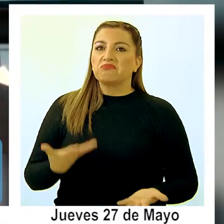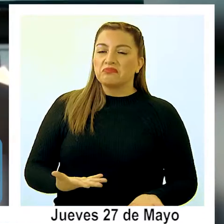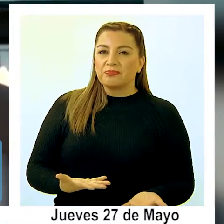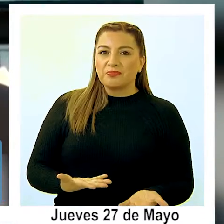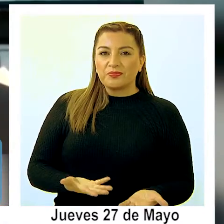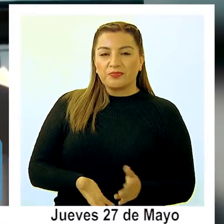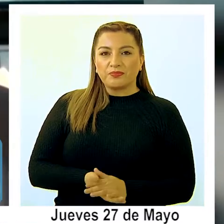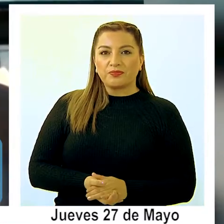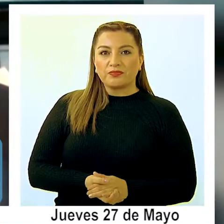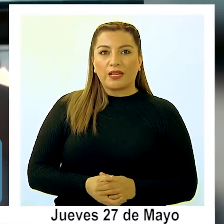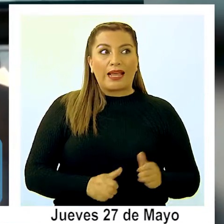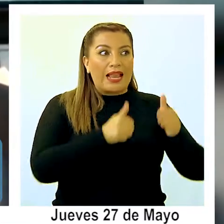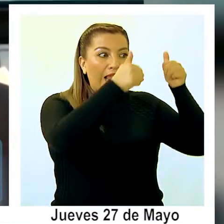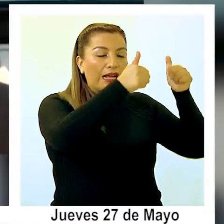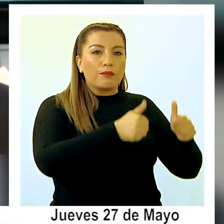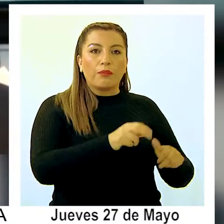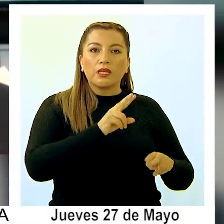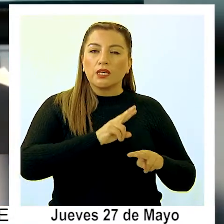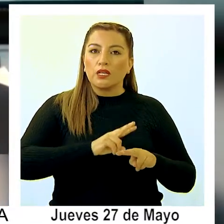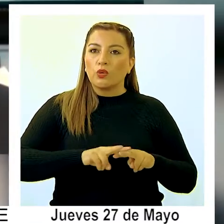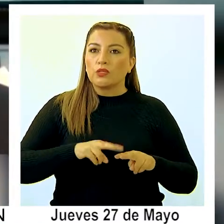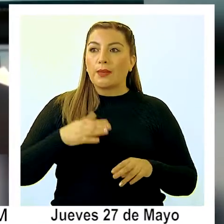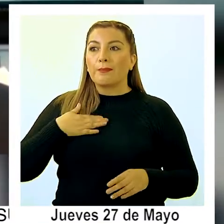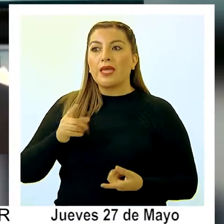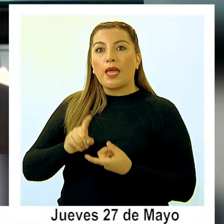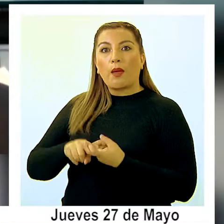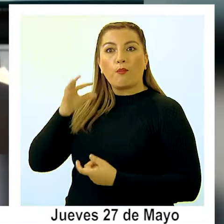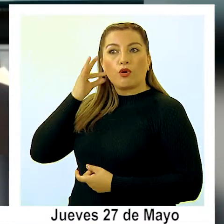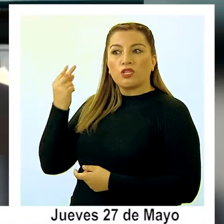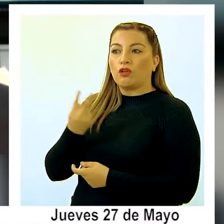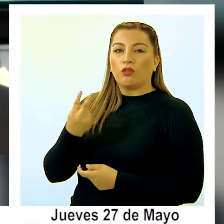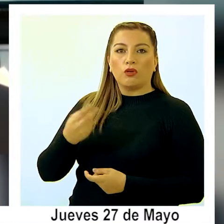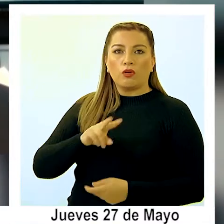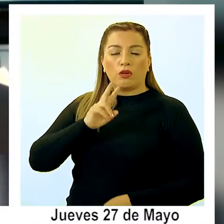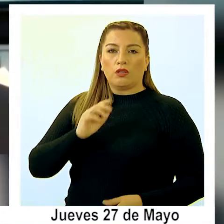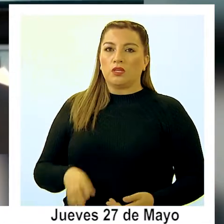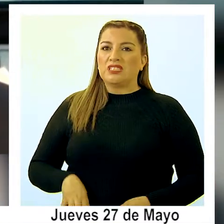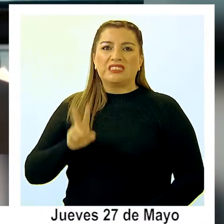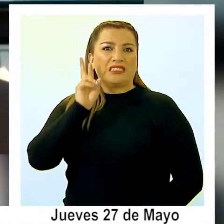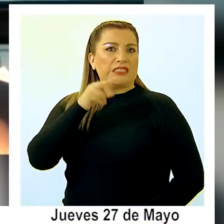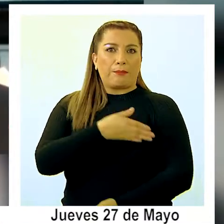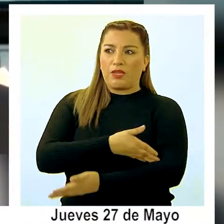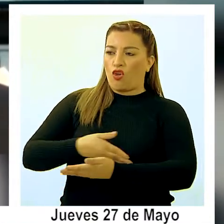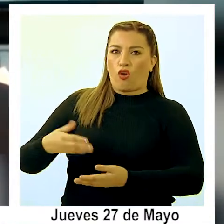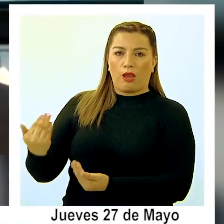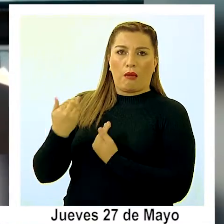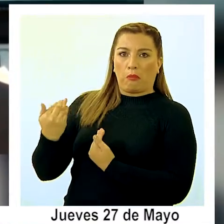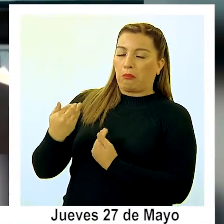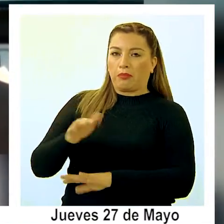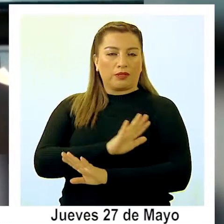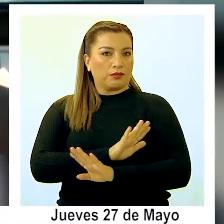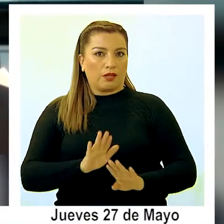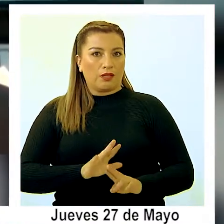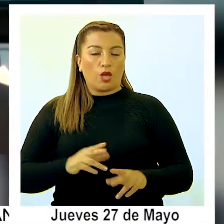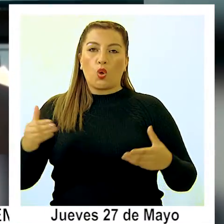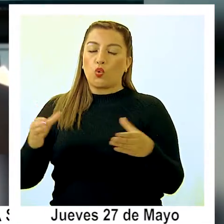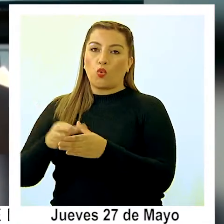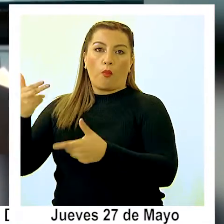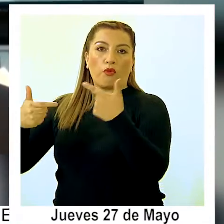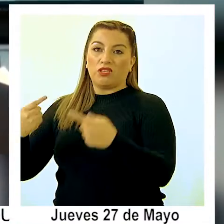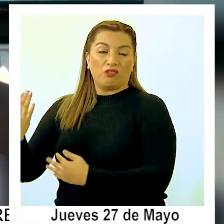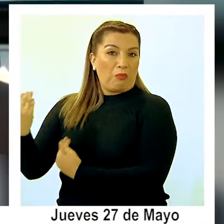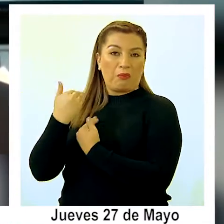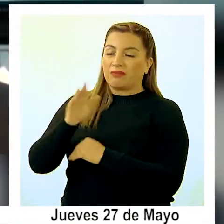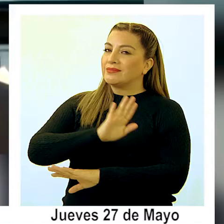porque la campaña que hicimos mi mujer y yo sin los millones detrás, sin un artefacto político detrás.